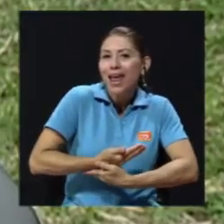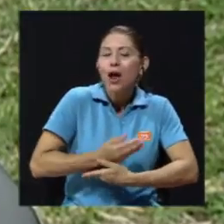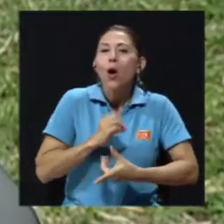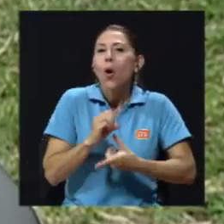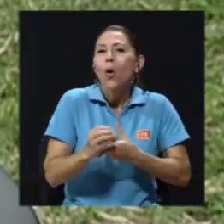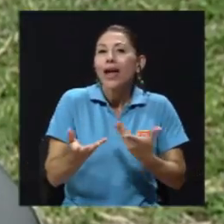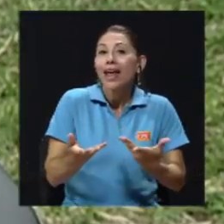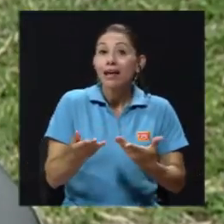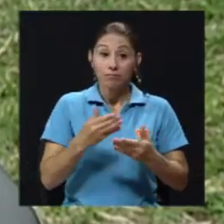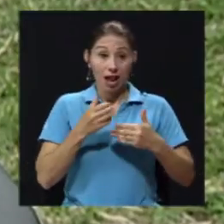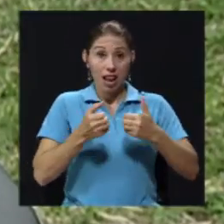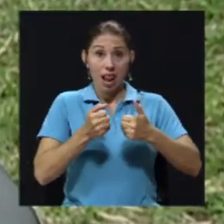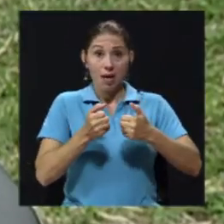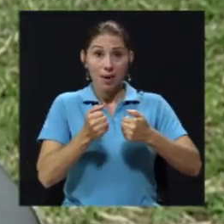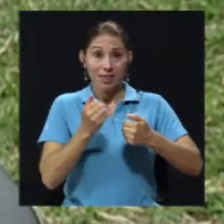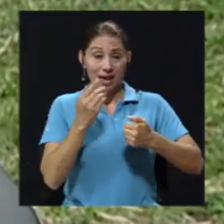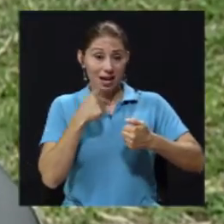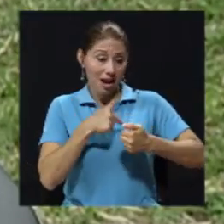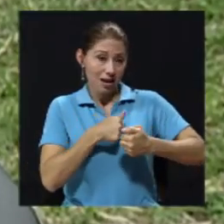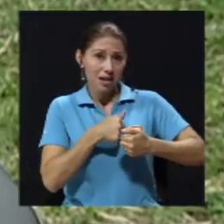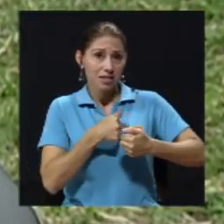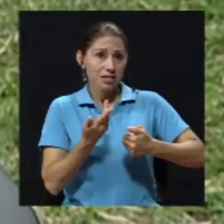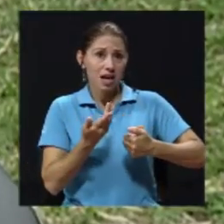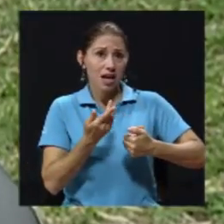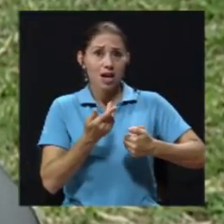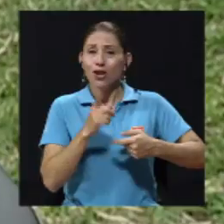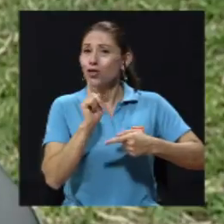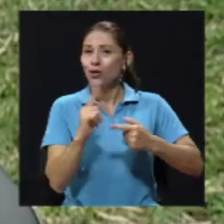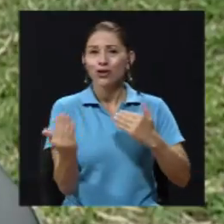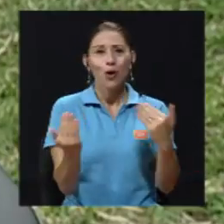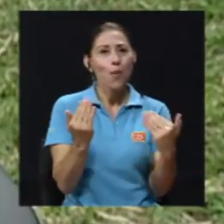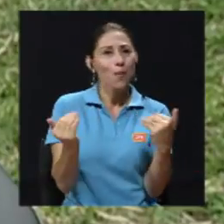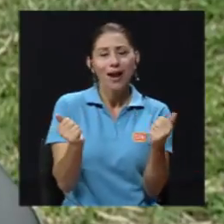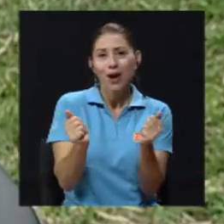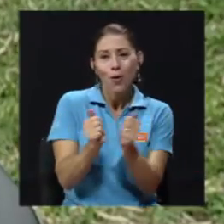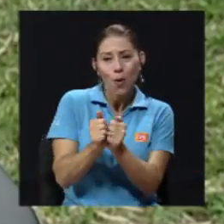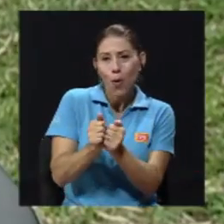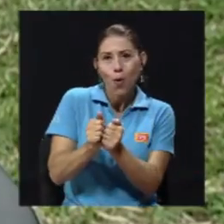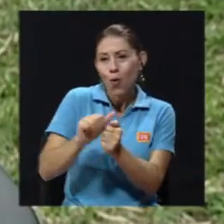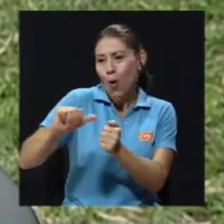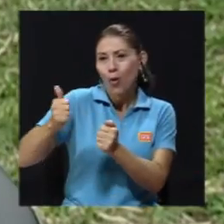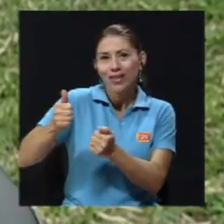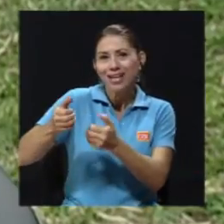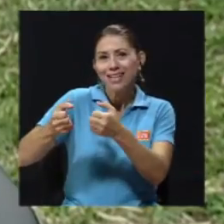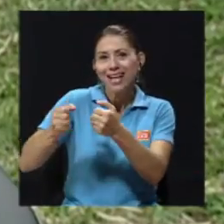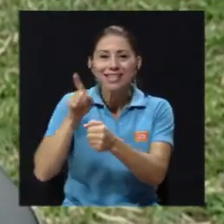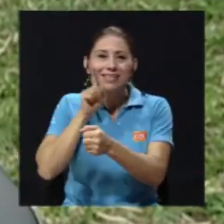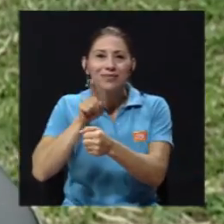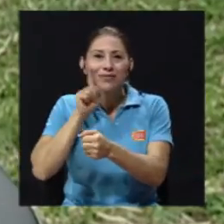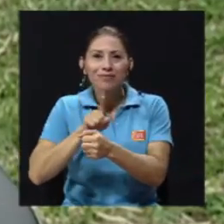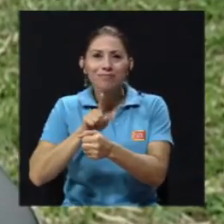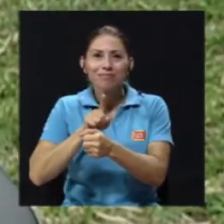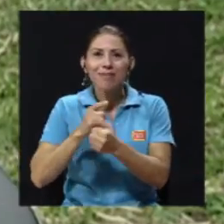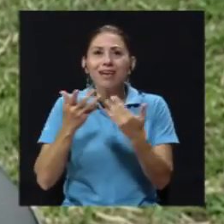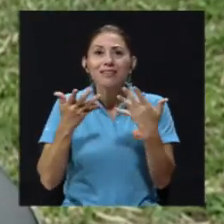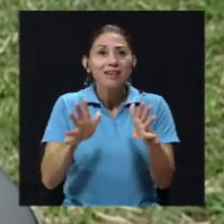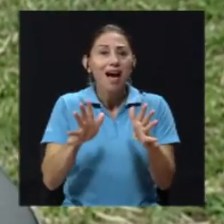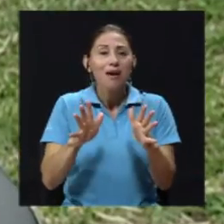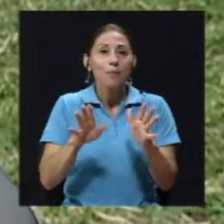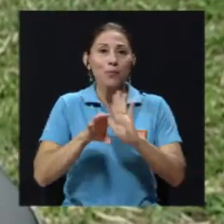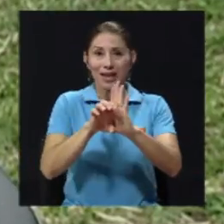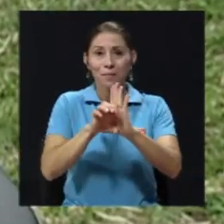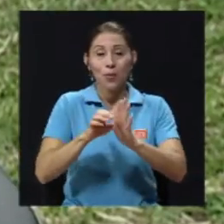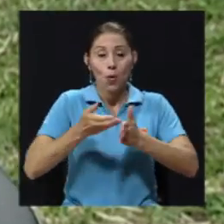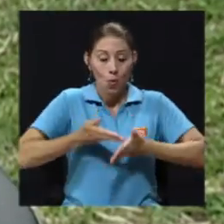La leche materna se puede estar digiriendo en cuestión de 20 minutos. Entonces, imagínense que un bebé recién nacido, dura